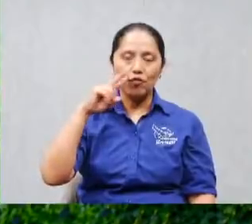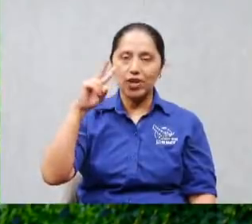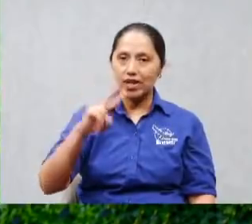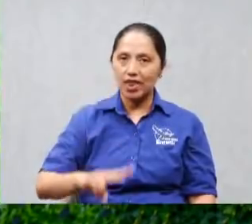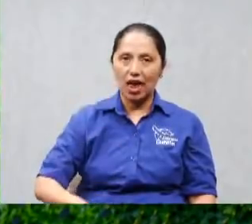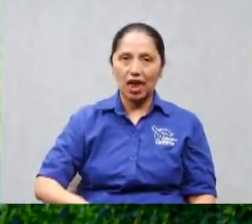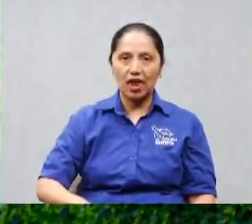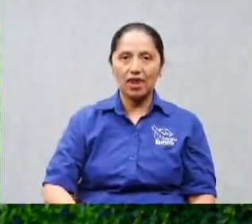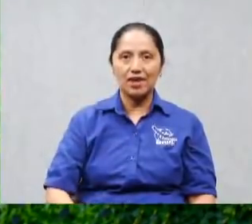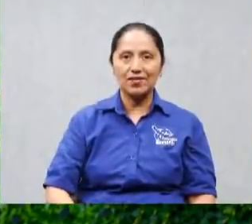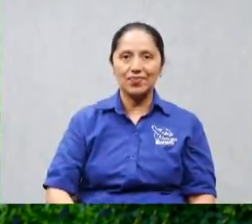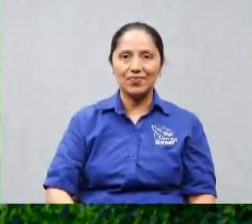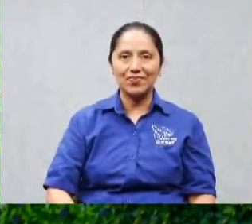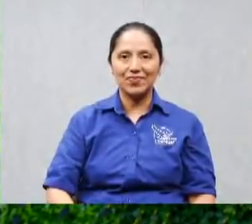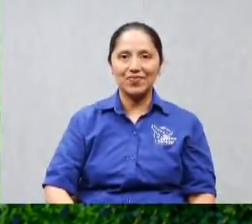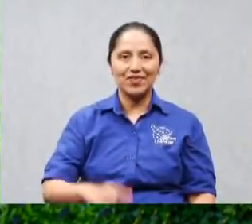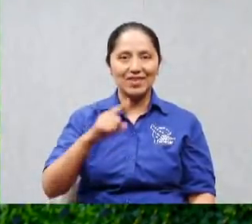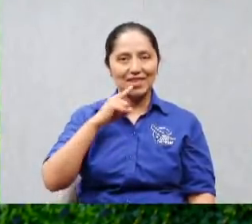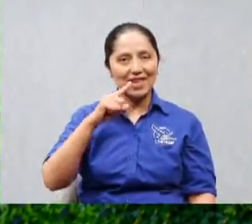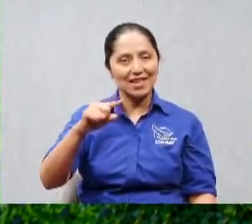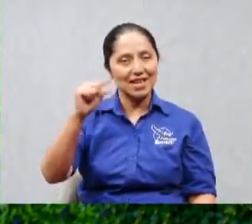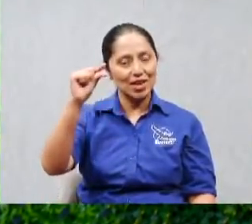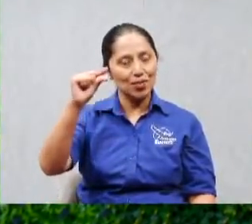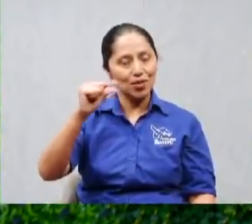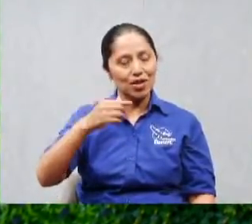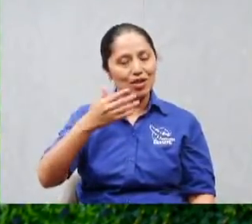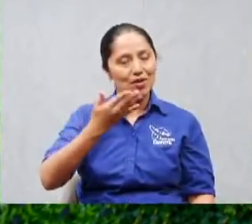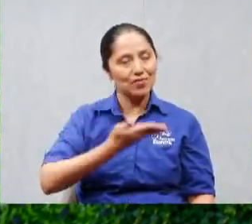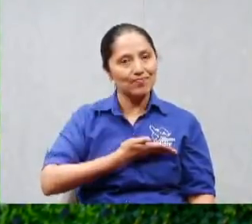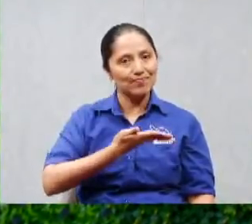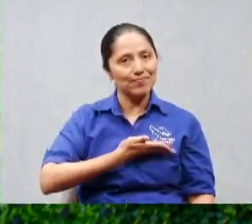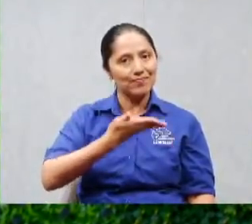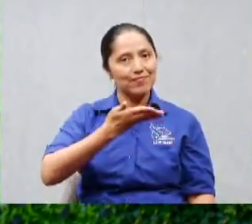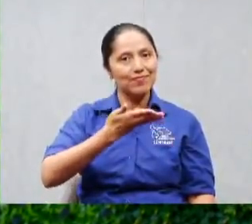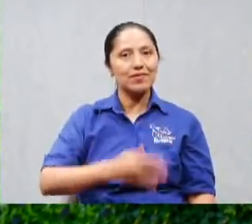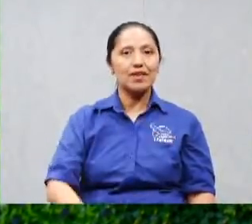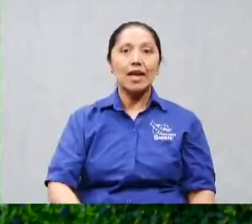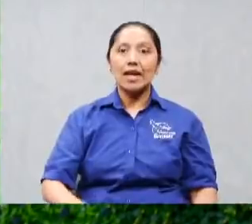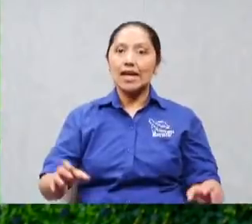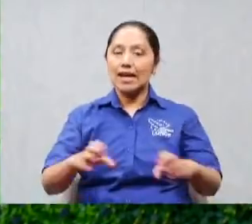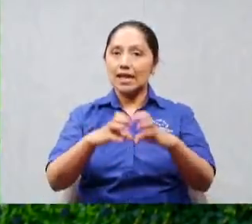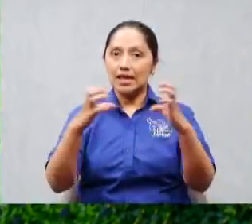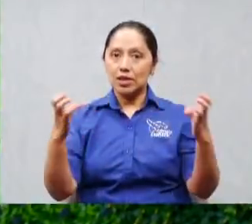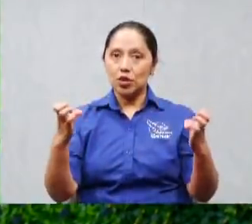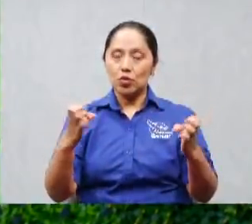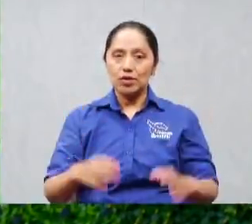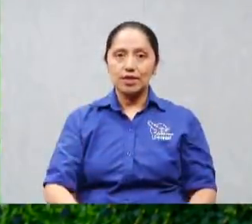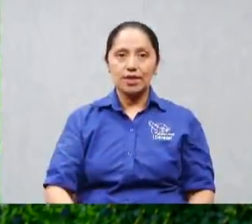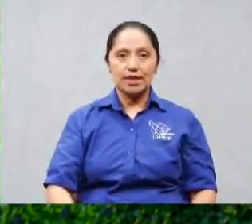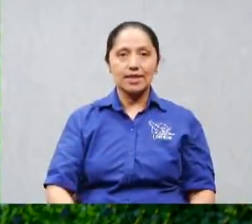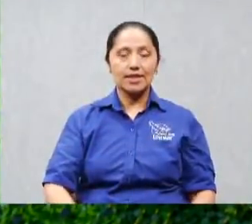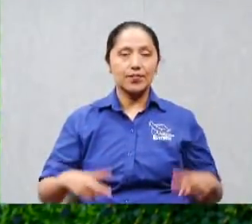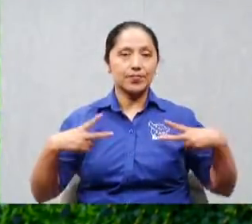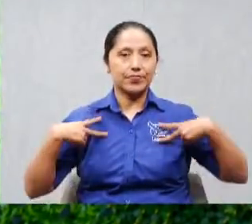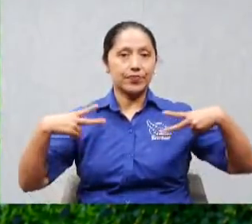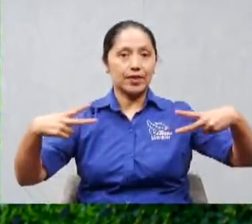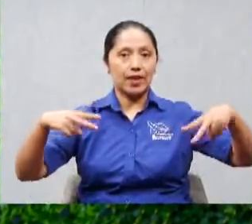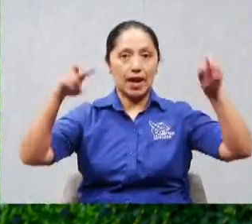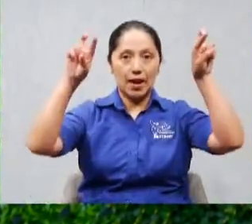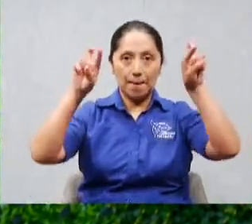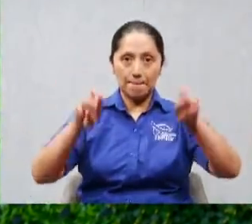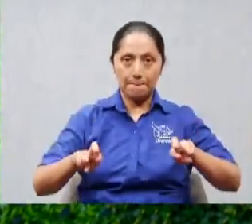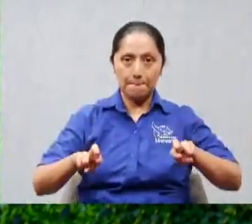mentira no bueno esa es otra cosa entonces hay algunos entendidos que Dios